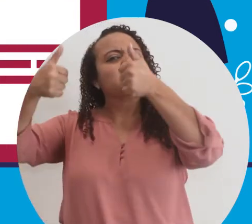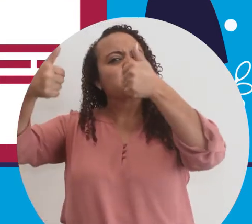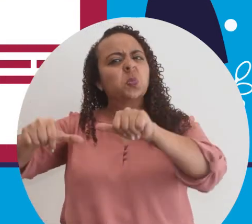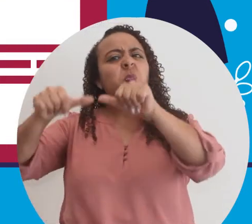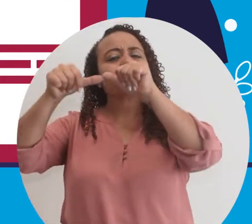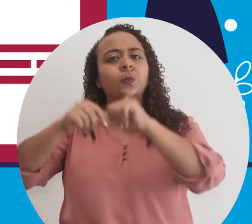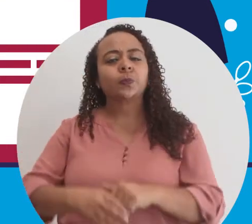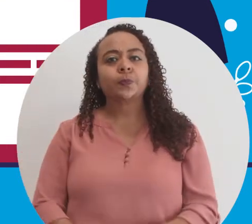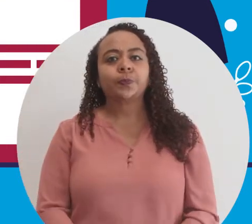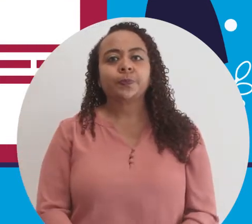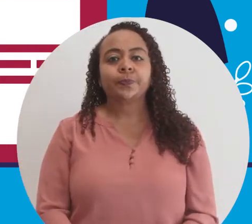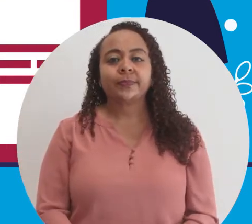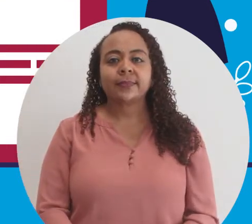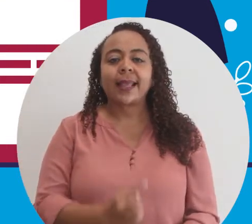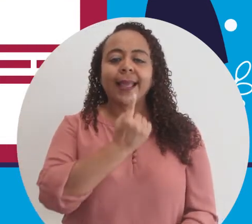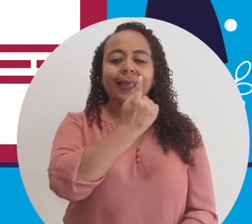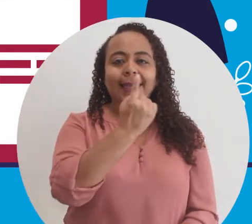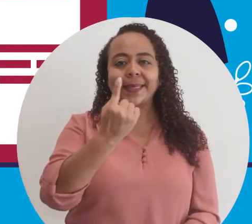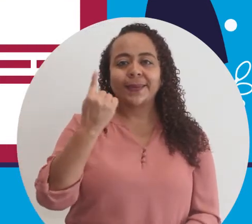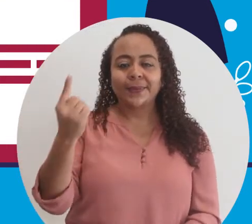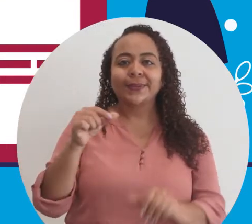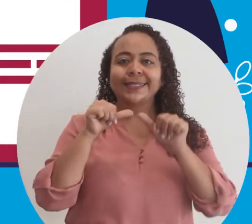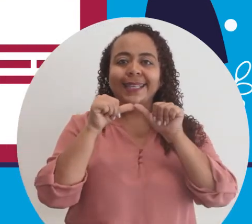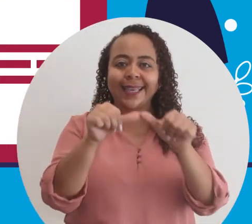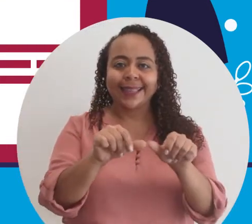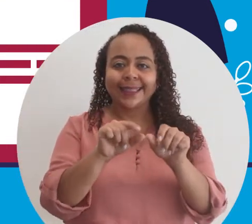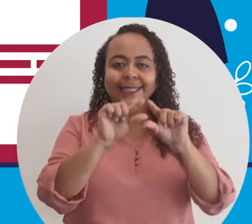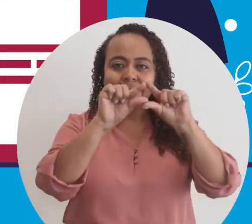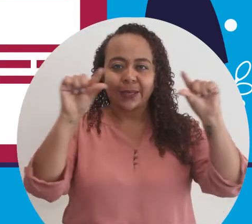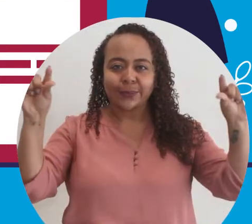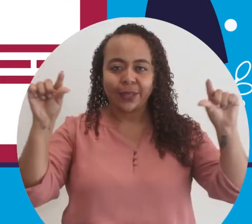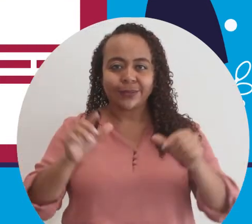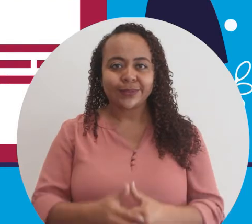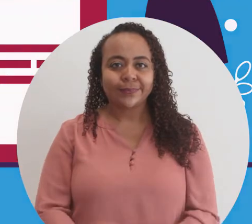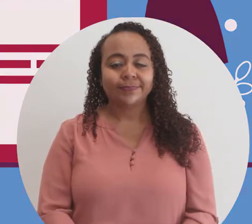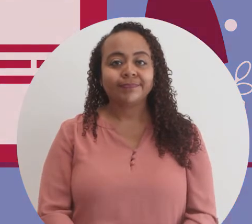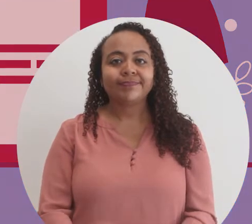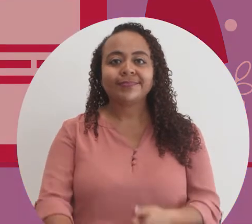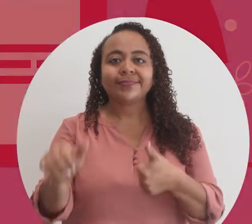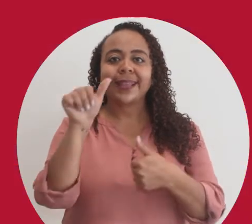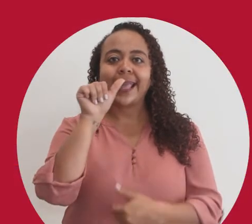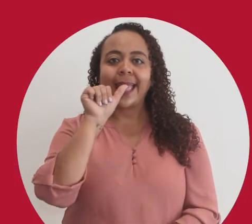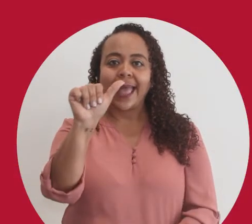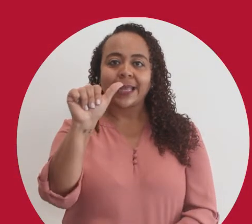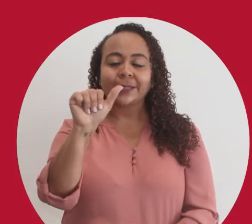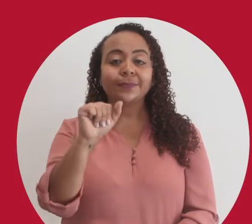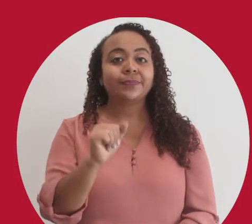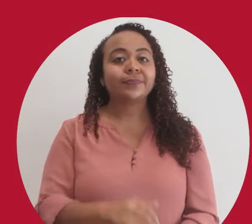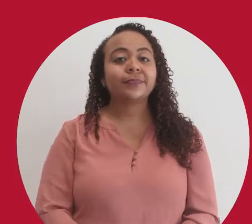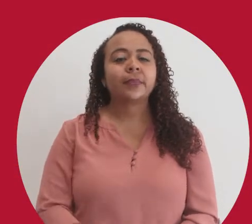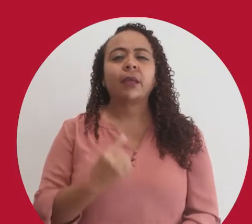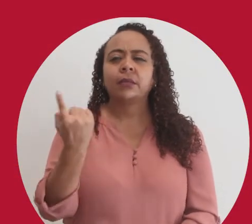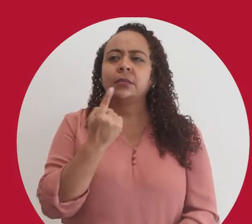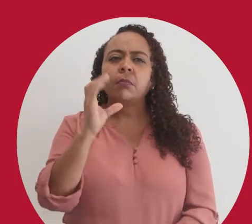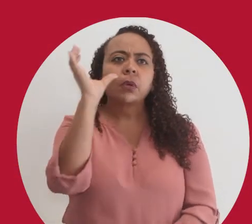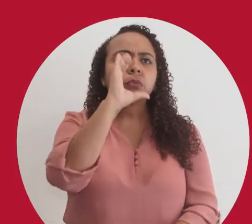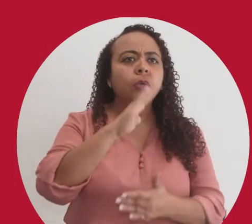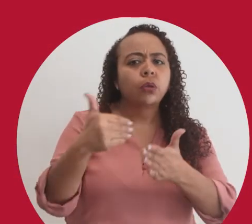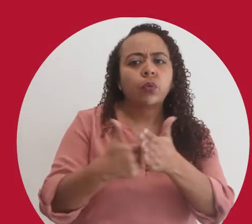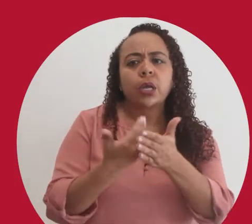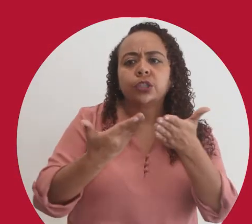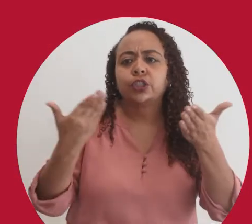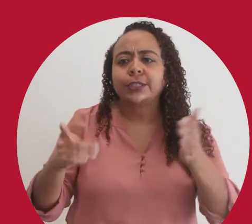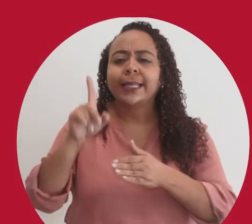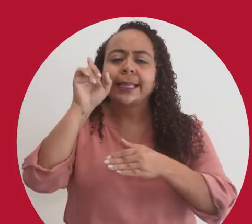significa estoy completamente de acuerdo a cada uno de los siguientes enunciados. A. Siempre ando